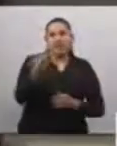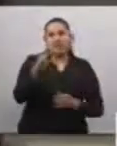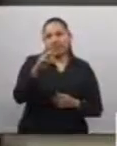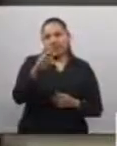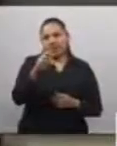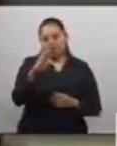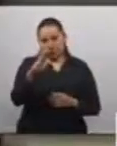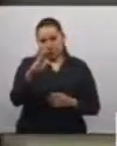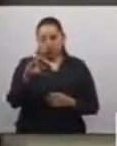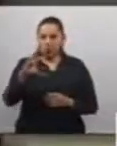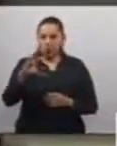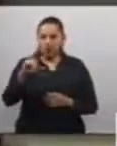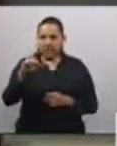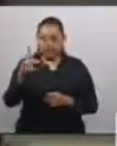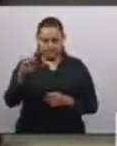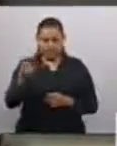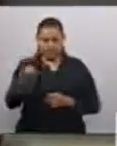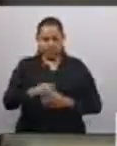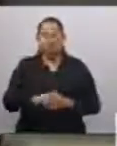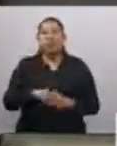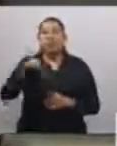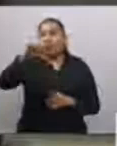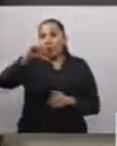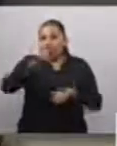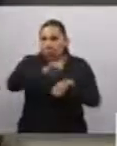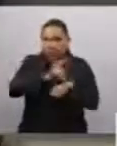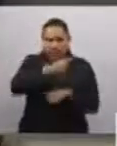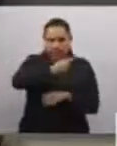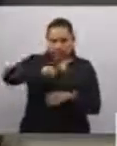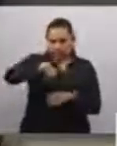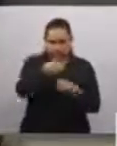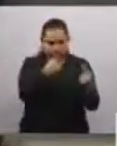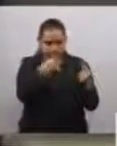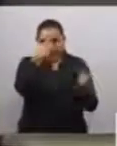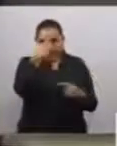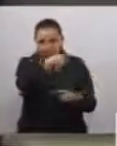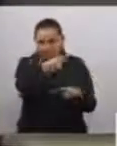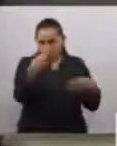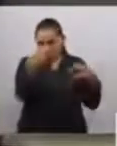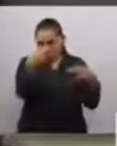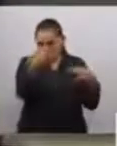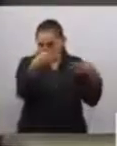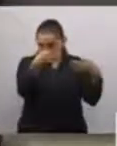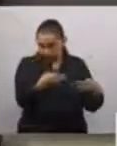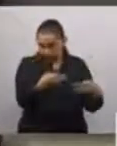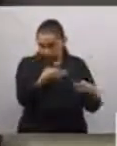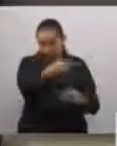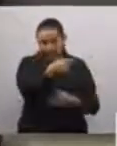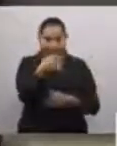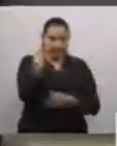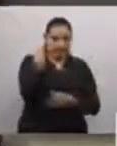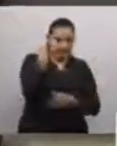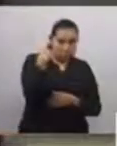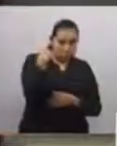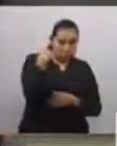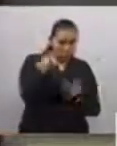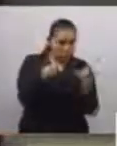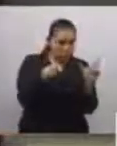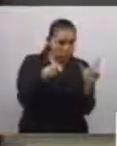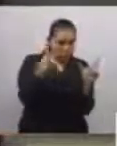hoy estamos por aprobar el dictamen por el que se cambia el nombre oficial de Michoacán por el de Michoacán de Ocampo,